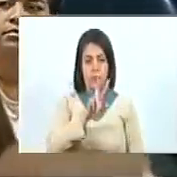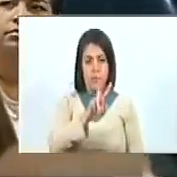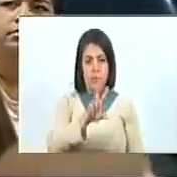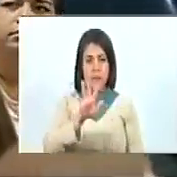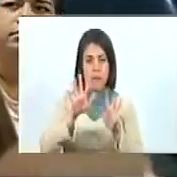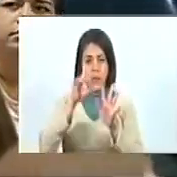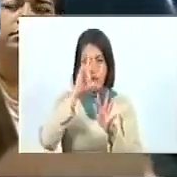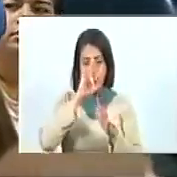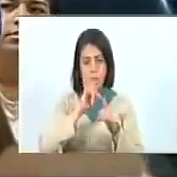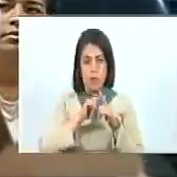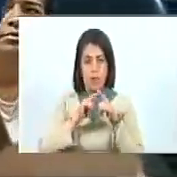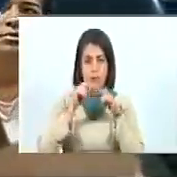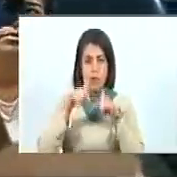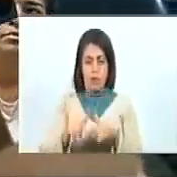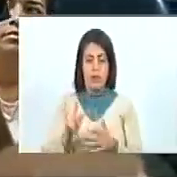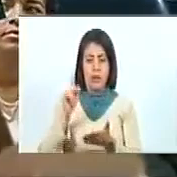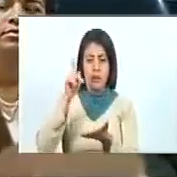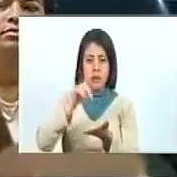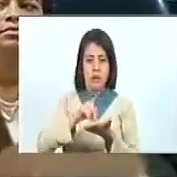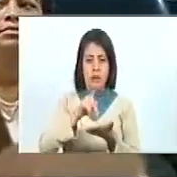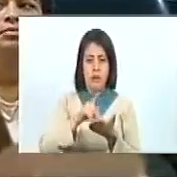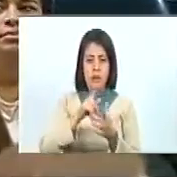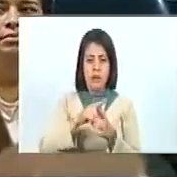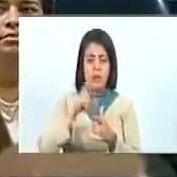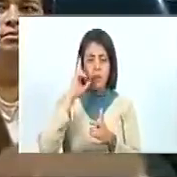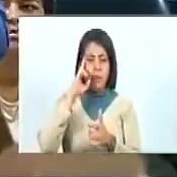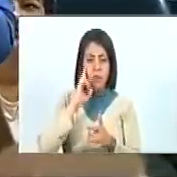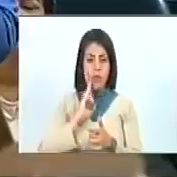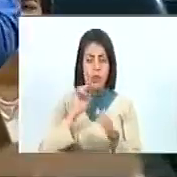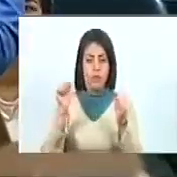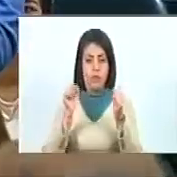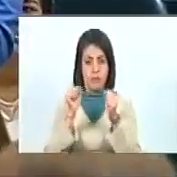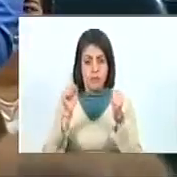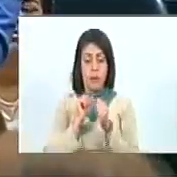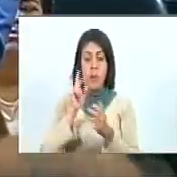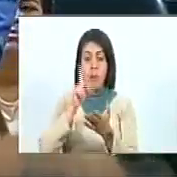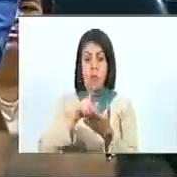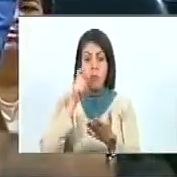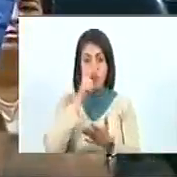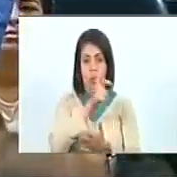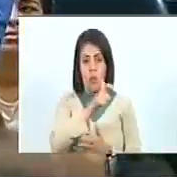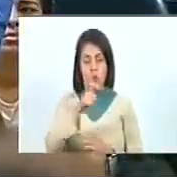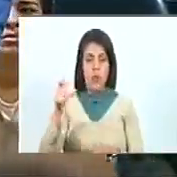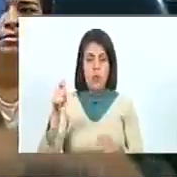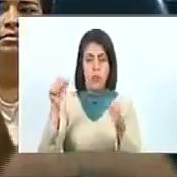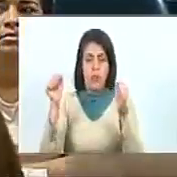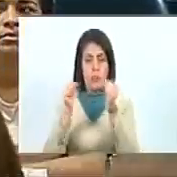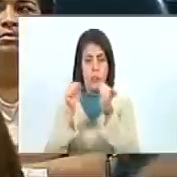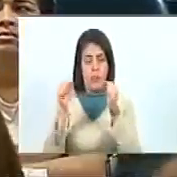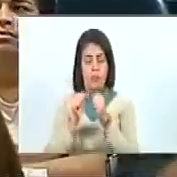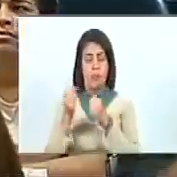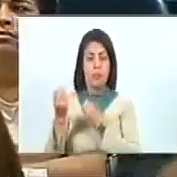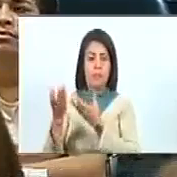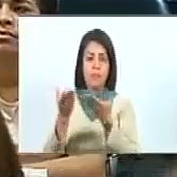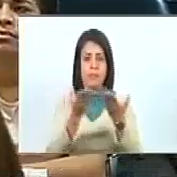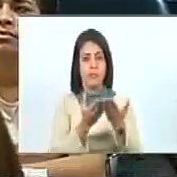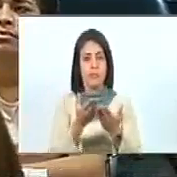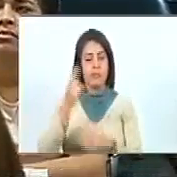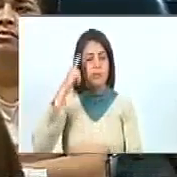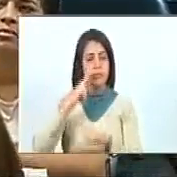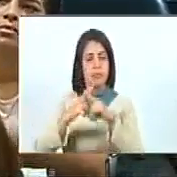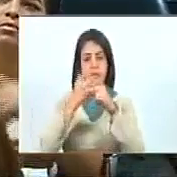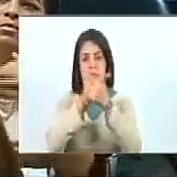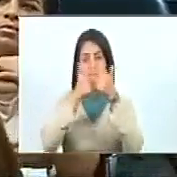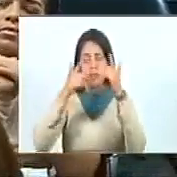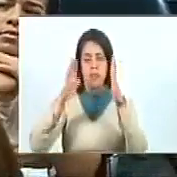años de la llegada de Bolívar a Mérida y donde el pueblo noble de Mérida le conceden el título de